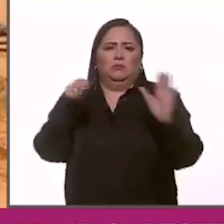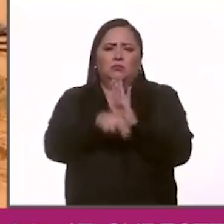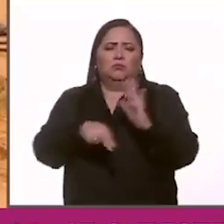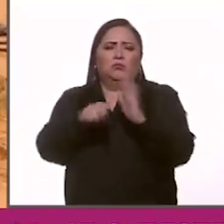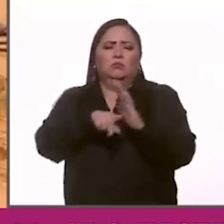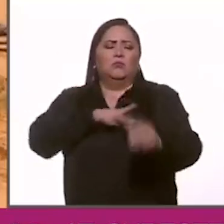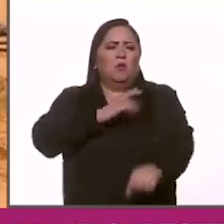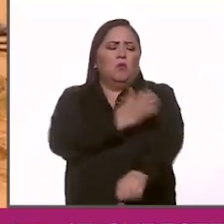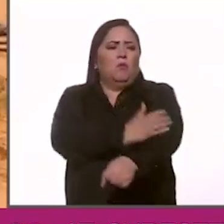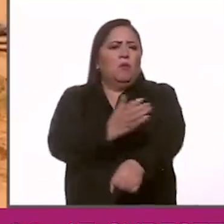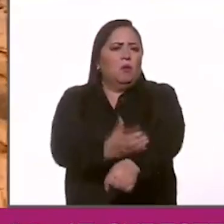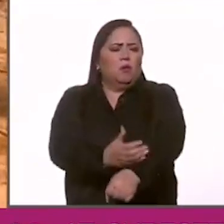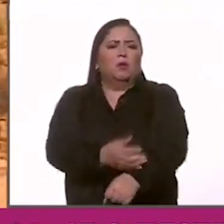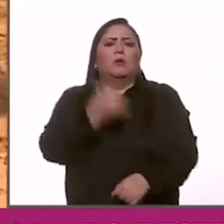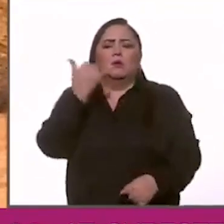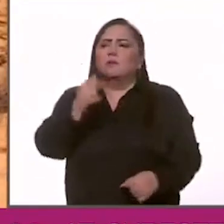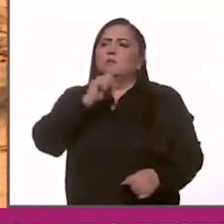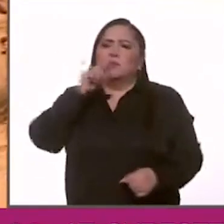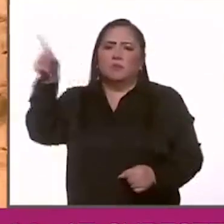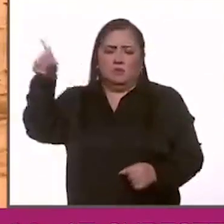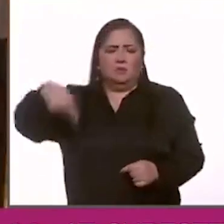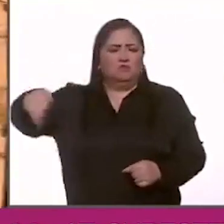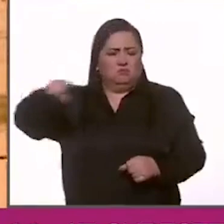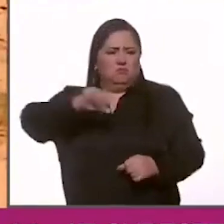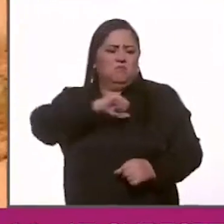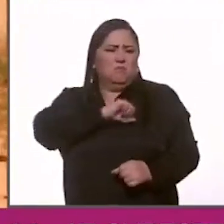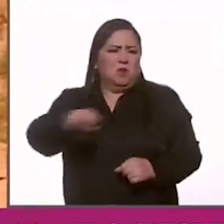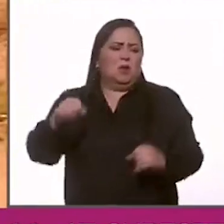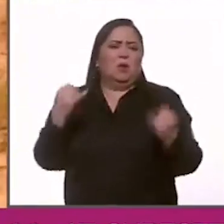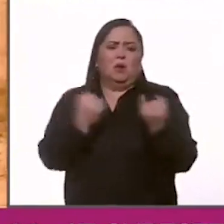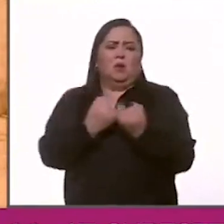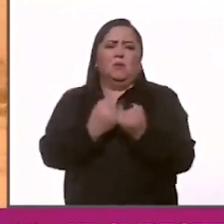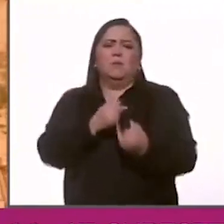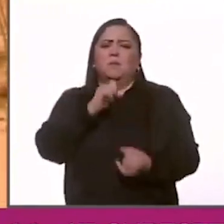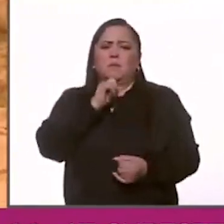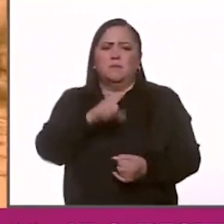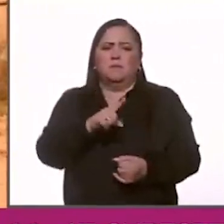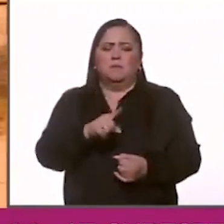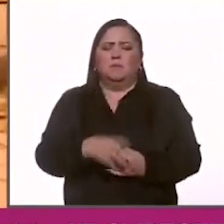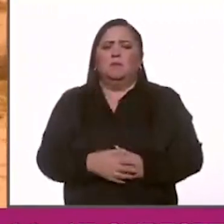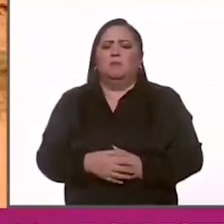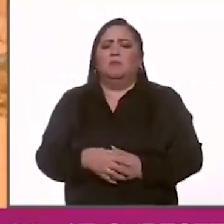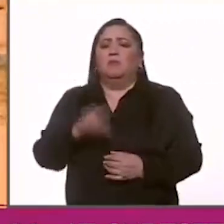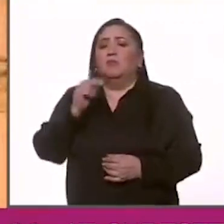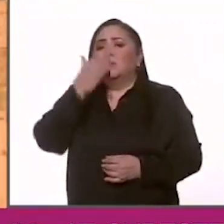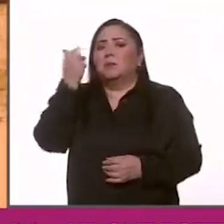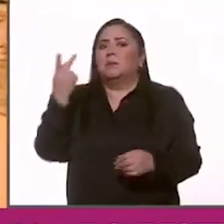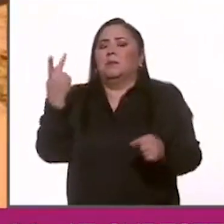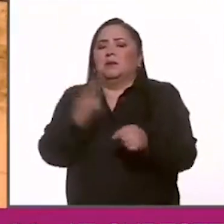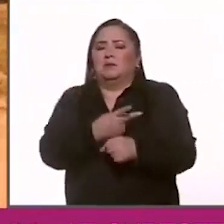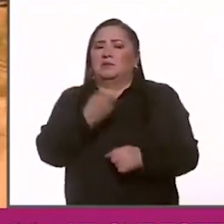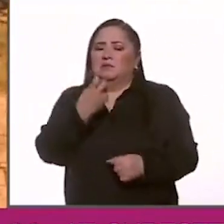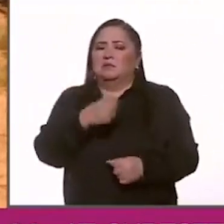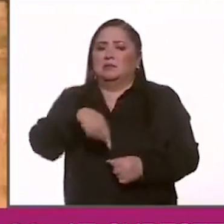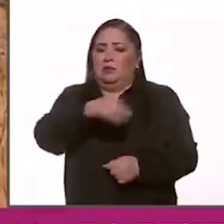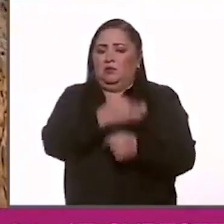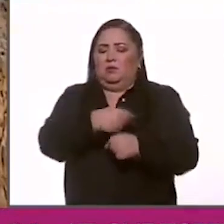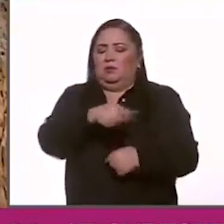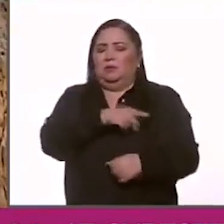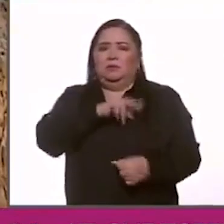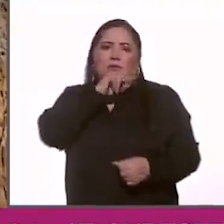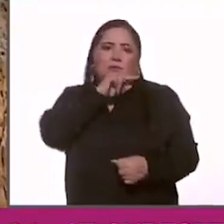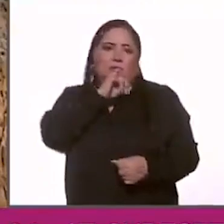compañeros y que son los que nos han mantenido en la zozobra de no saber qué va a pasar contigo. Ese es el mayor reto que nosotros